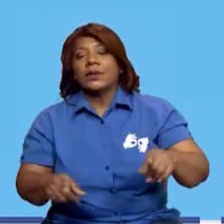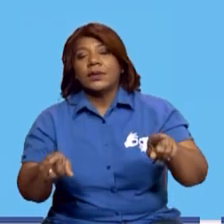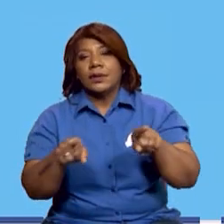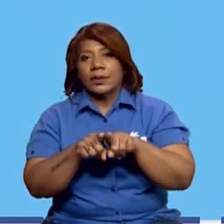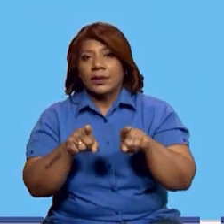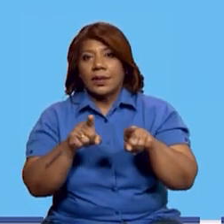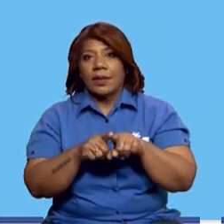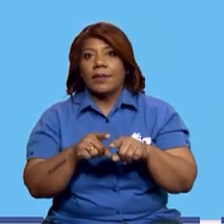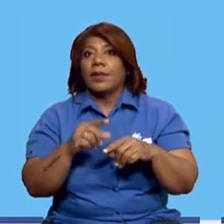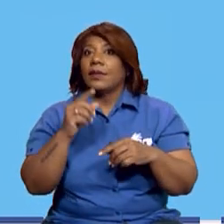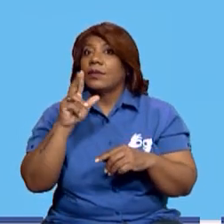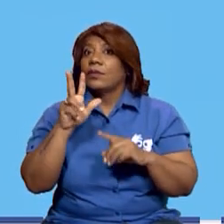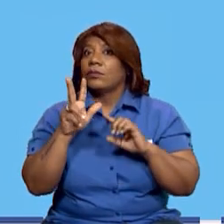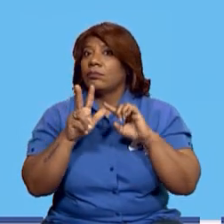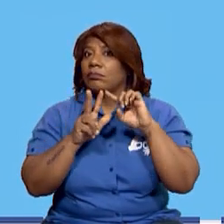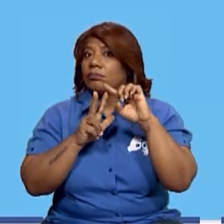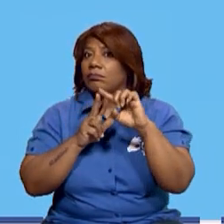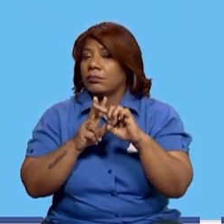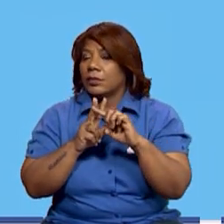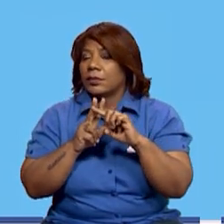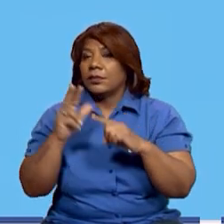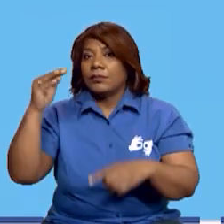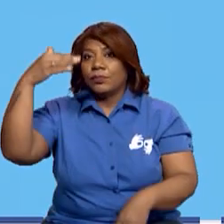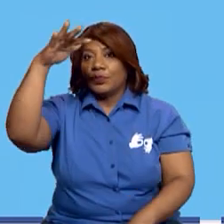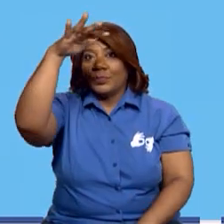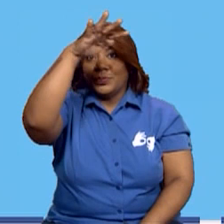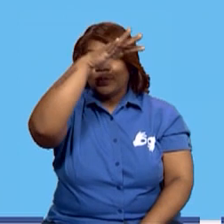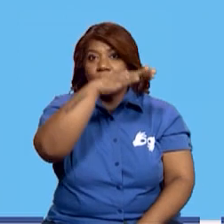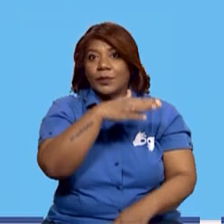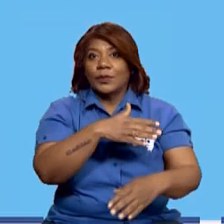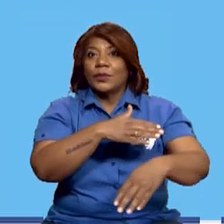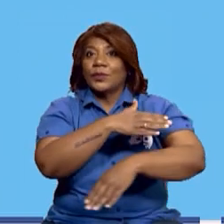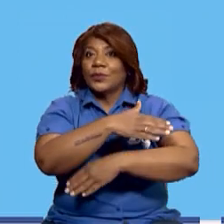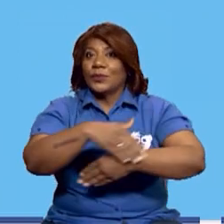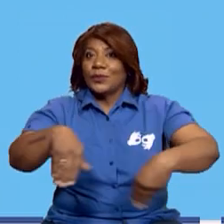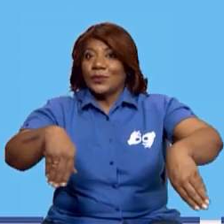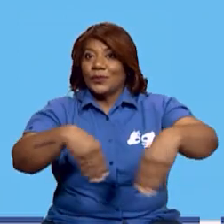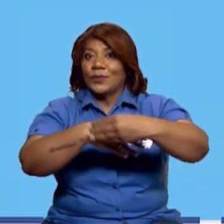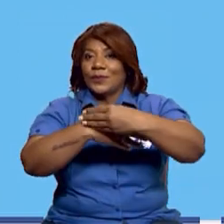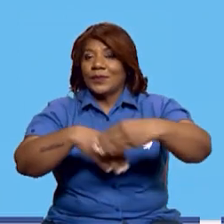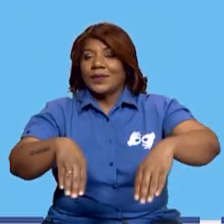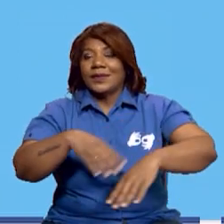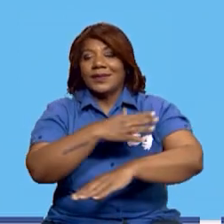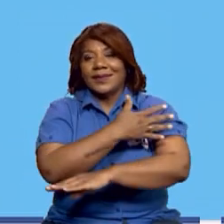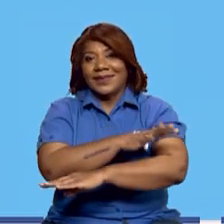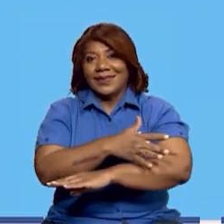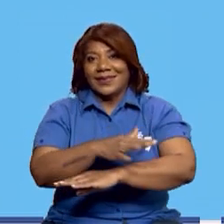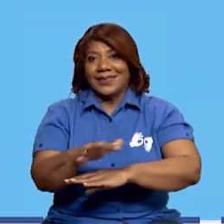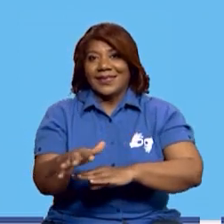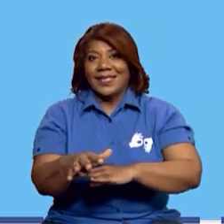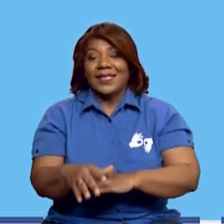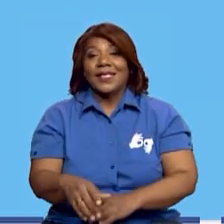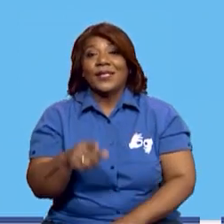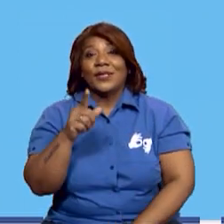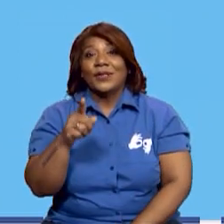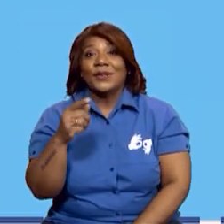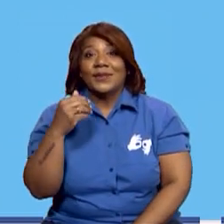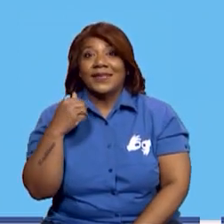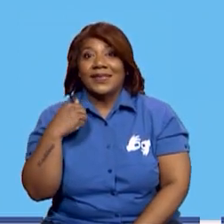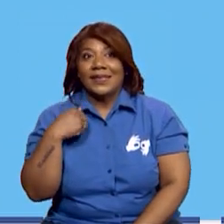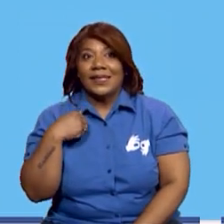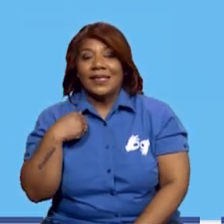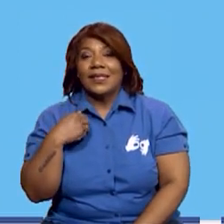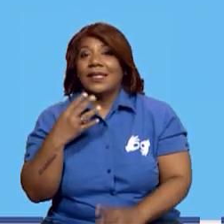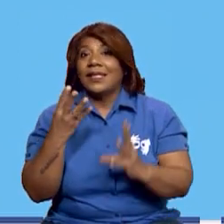aéreo, terrestre. Así que vamos a ver. Recuerda que para colocar estas palabras allí, tienes